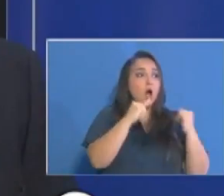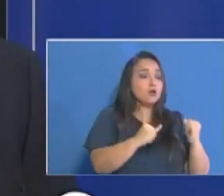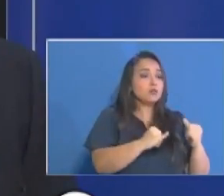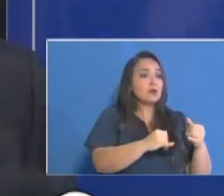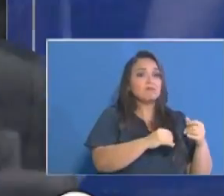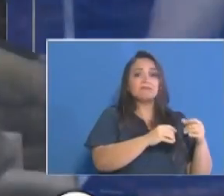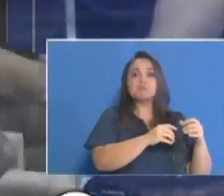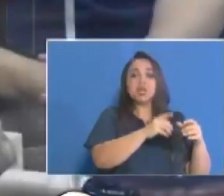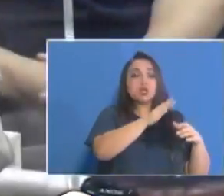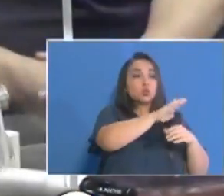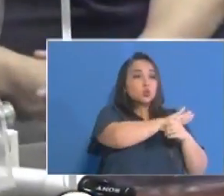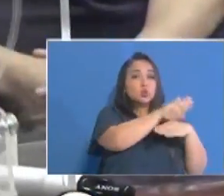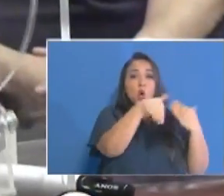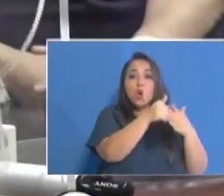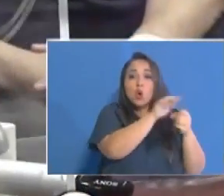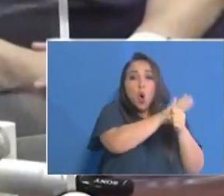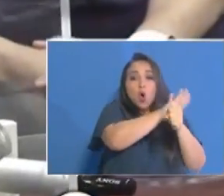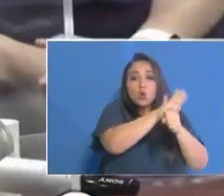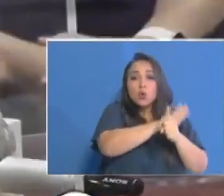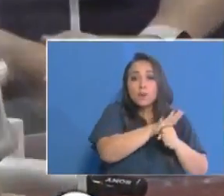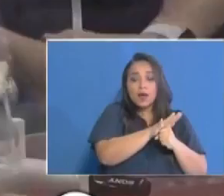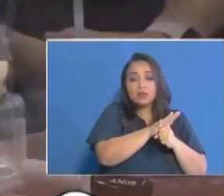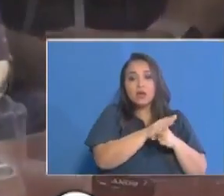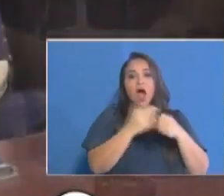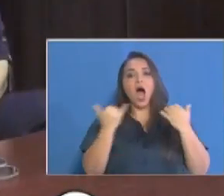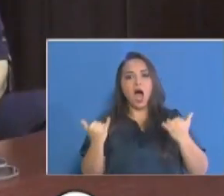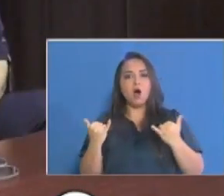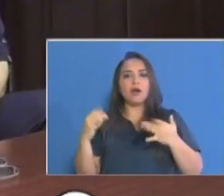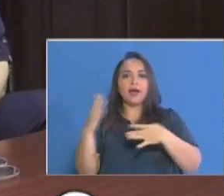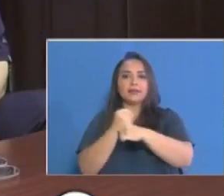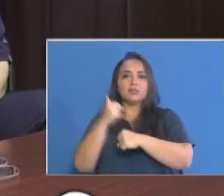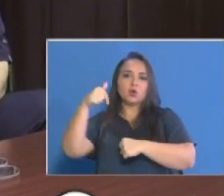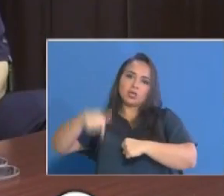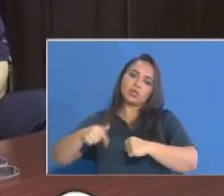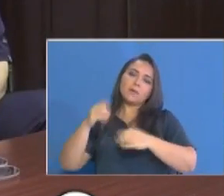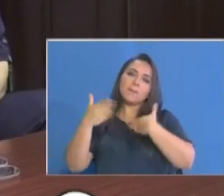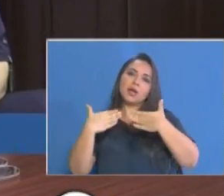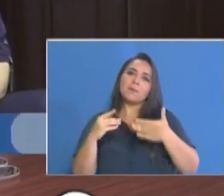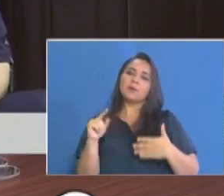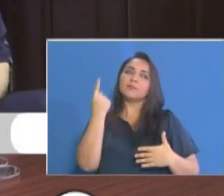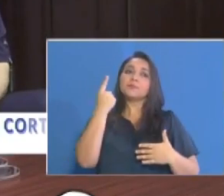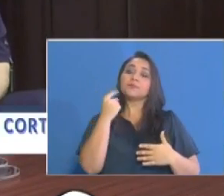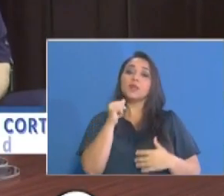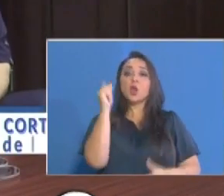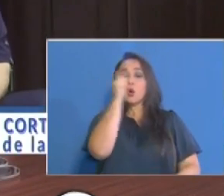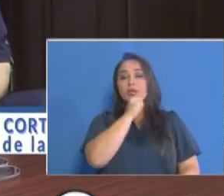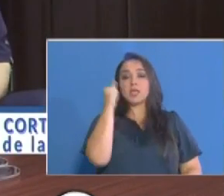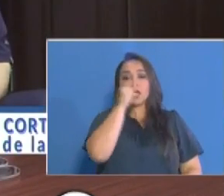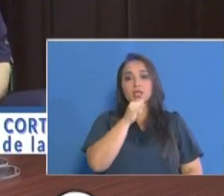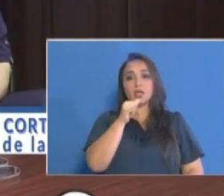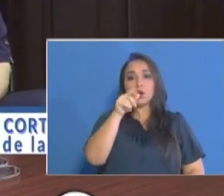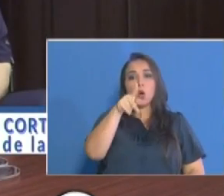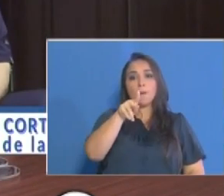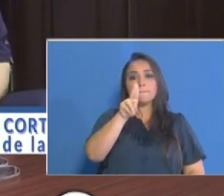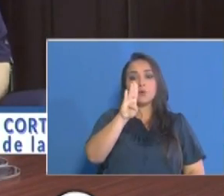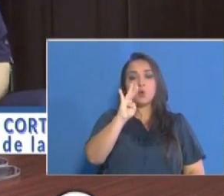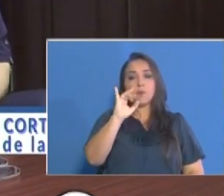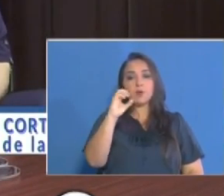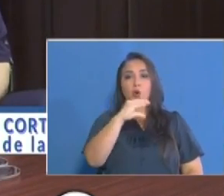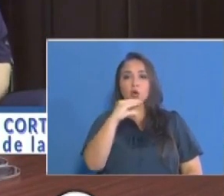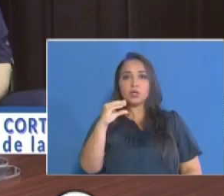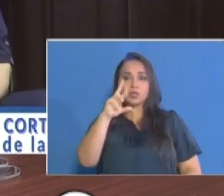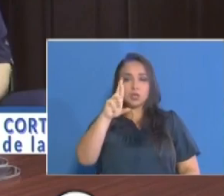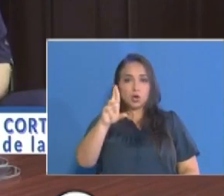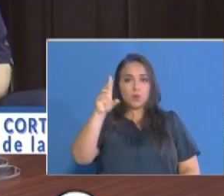para lograr tener ventiladores, los ingenieros Publio Muñoz y Robert